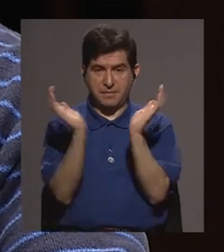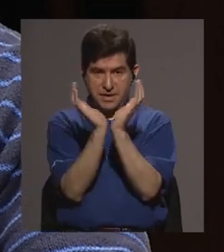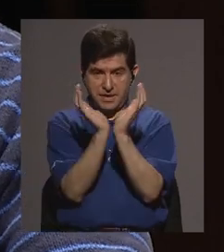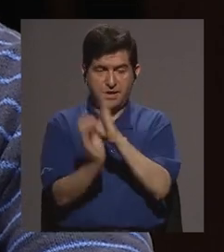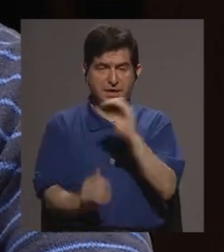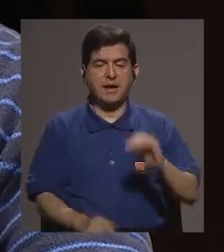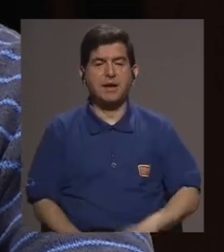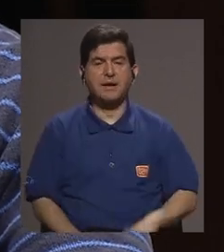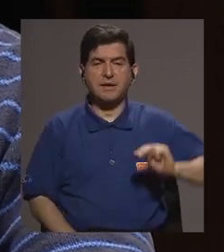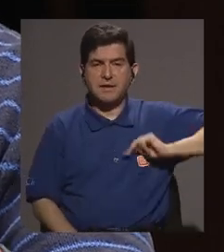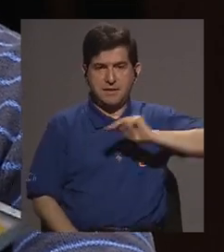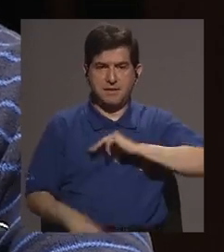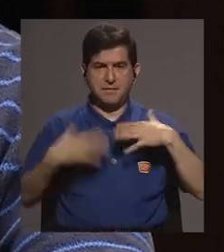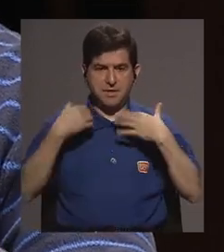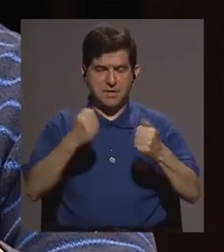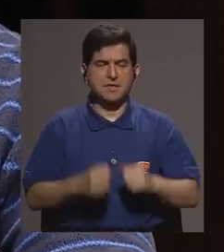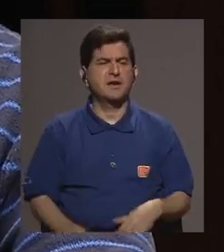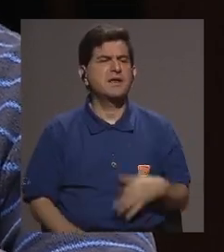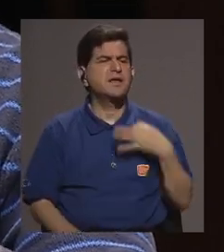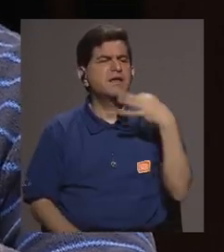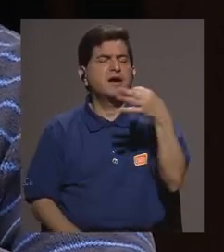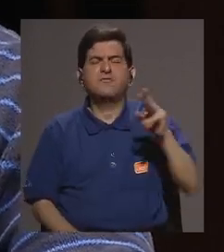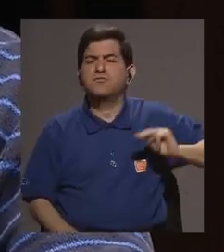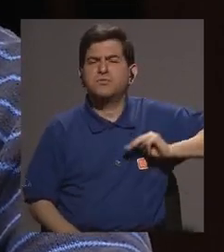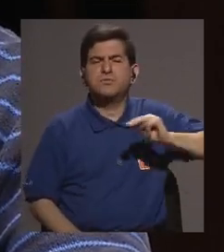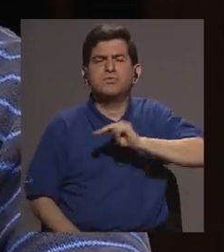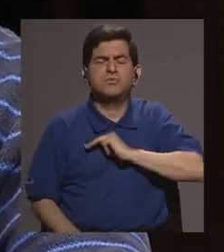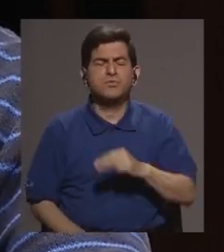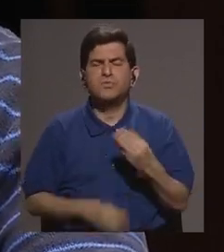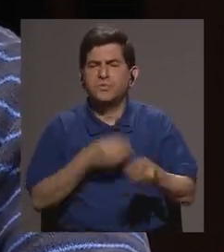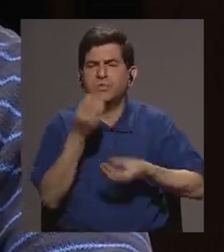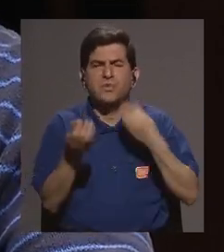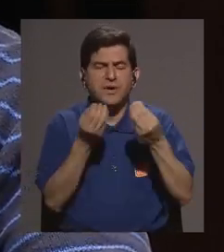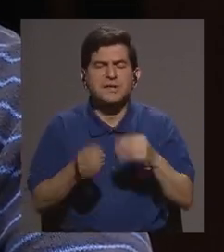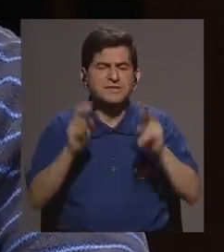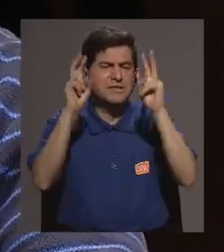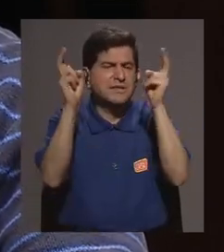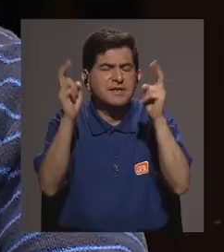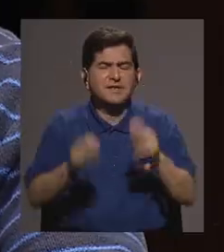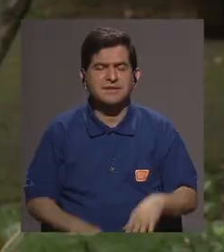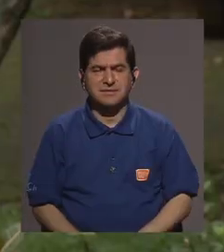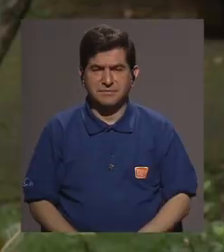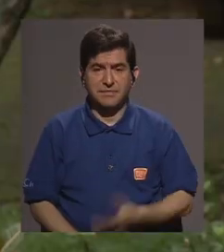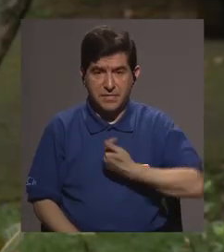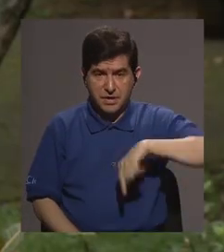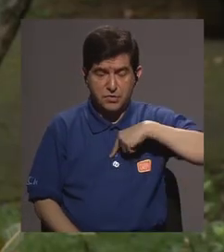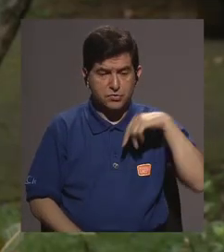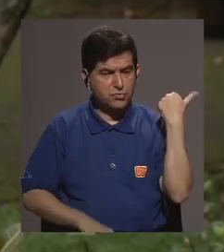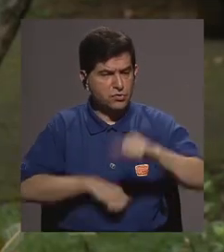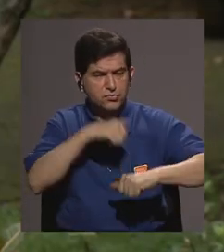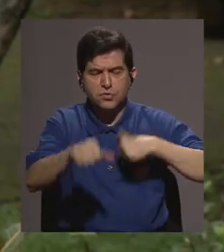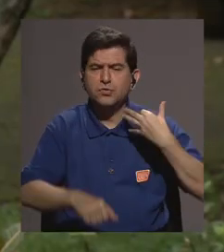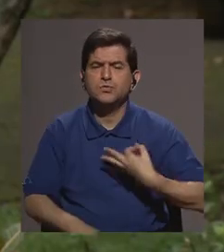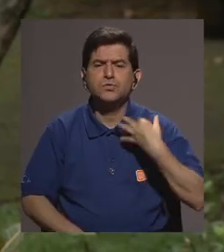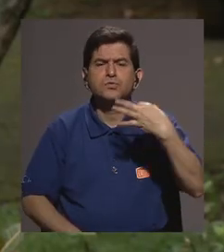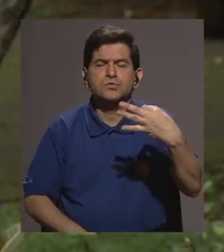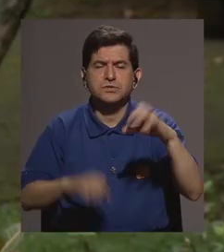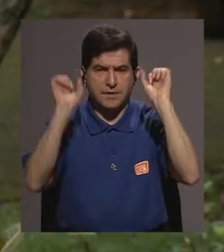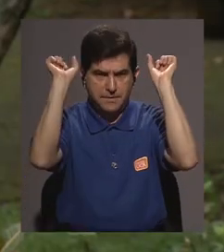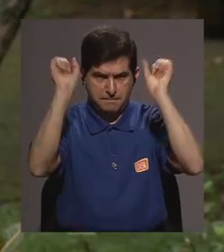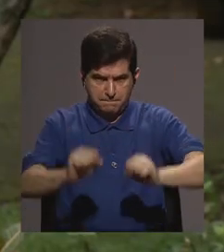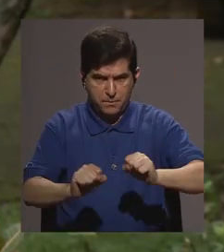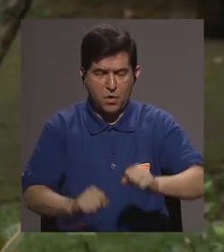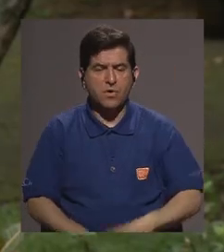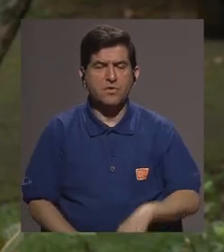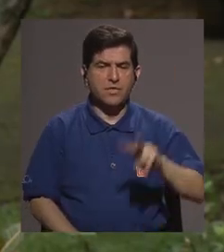¿qué se avecina en términos de ustedes como ministerio en los próximos años en este tema de la malaria? nosotros luchar todos los días para que podamos